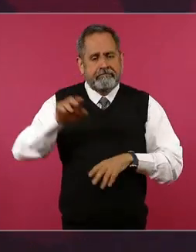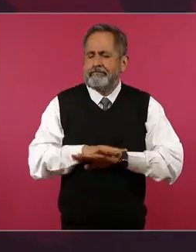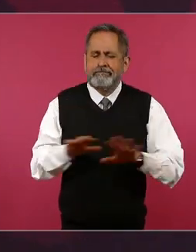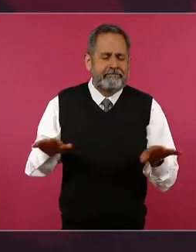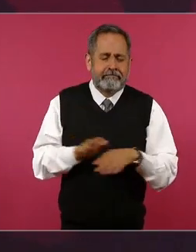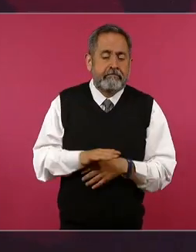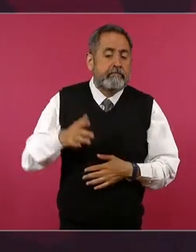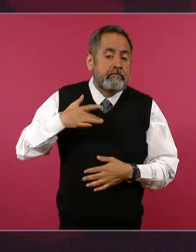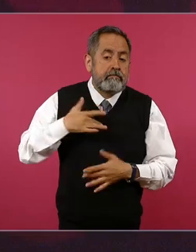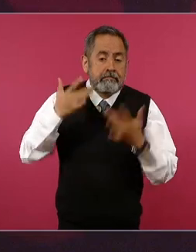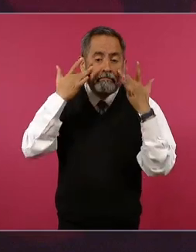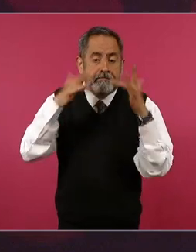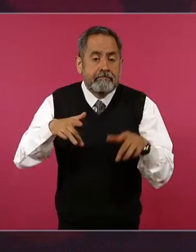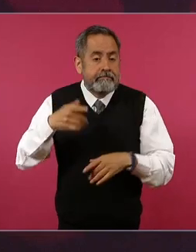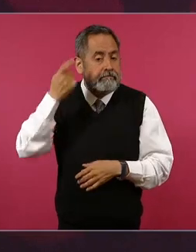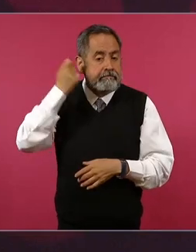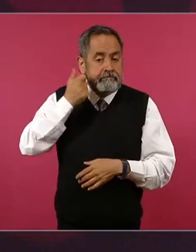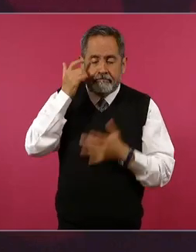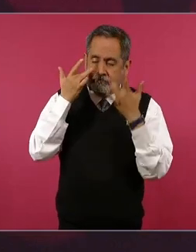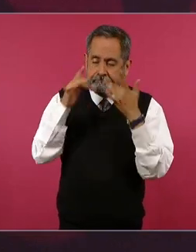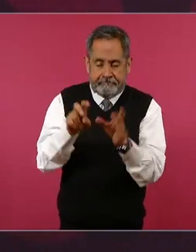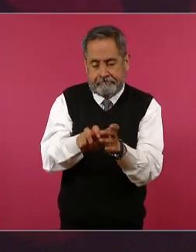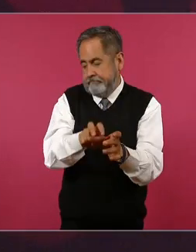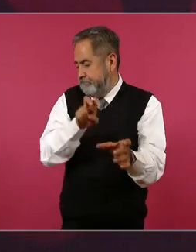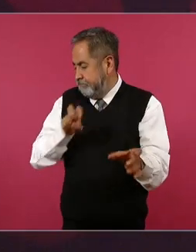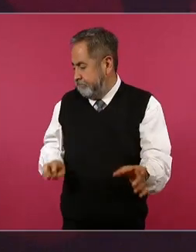jubilar y